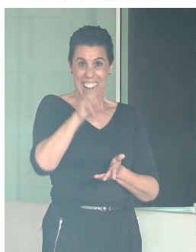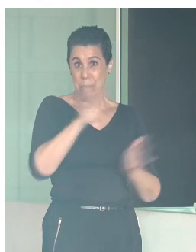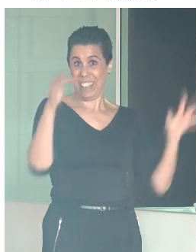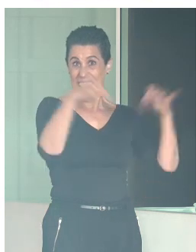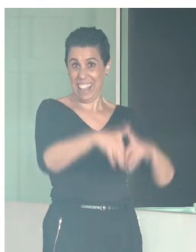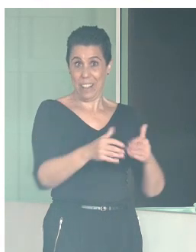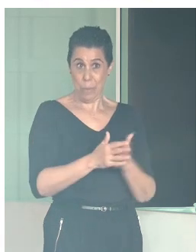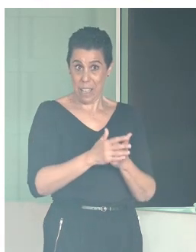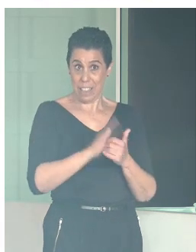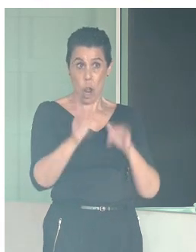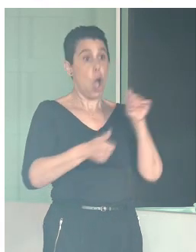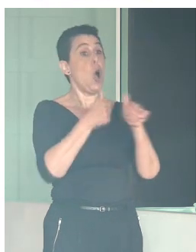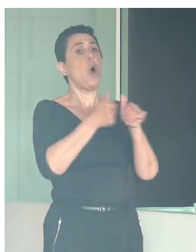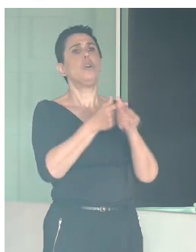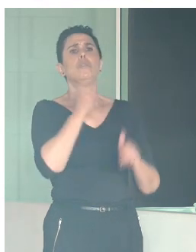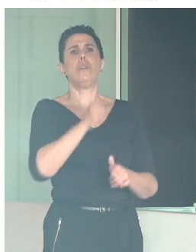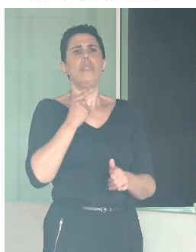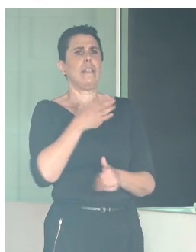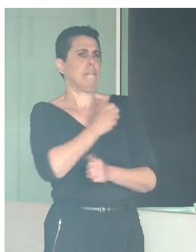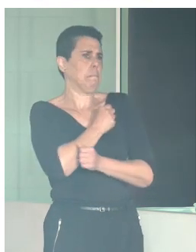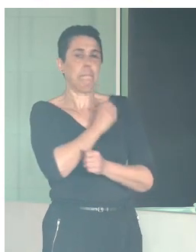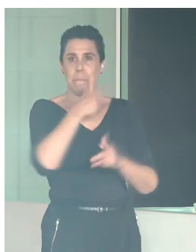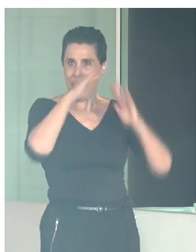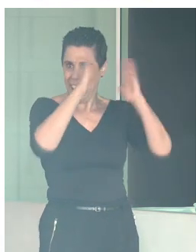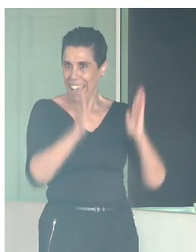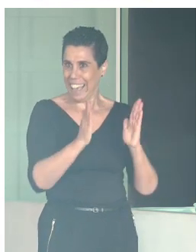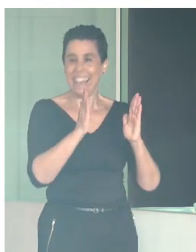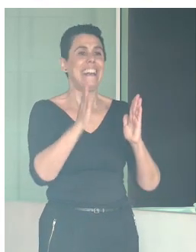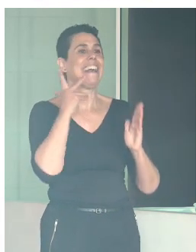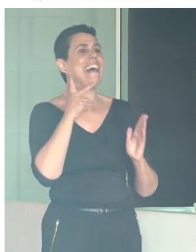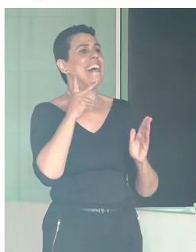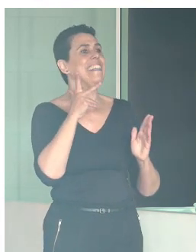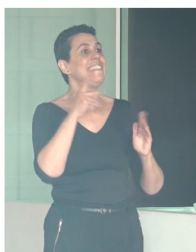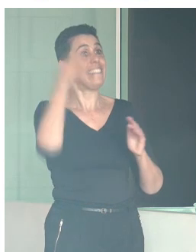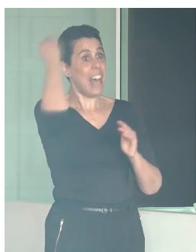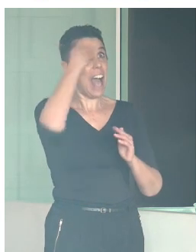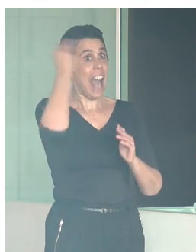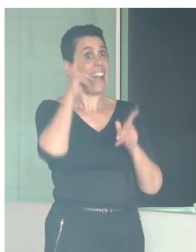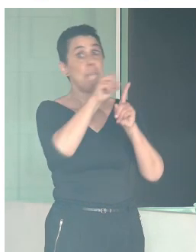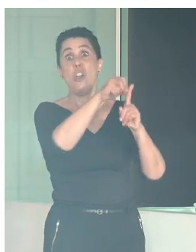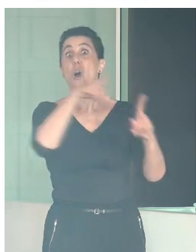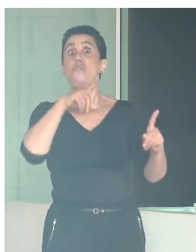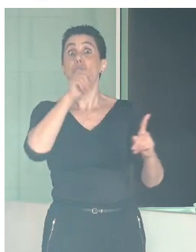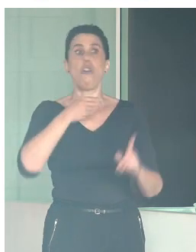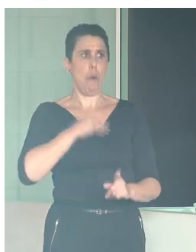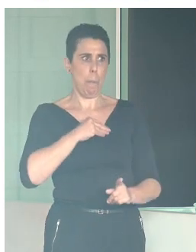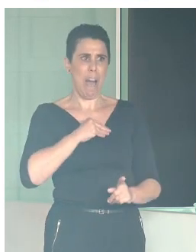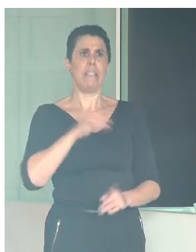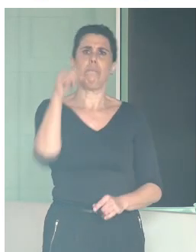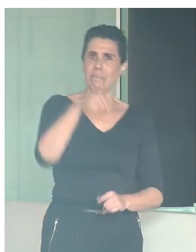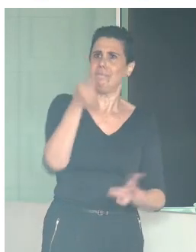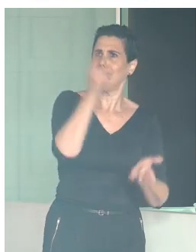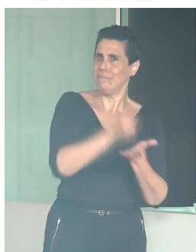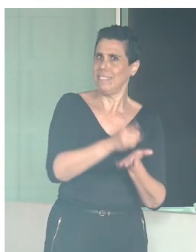subdirección queremos mucho a Casa Árabe. Ya hicimos el foro de patrimonio joven aquí, que fue también todo un éxito. Y ahora este encuentro